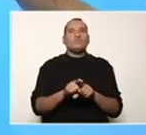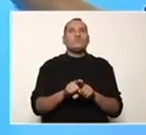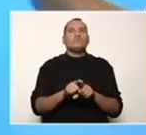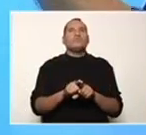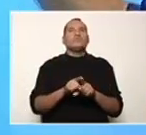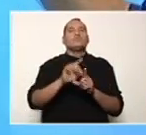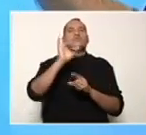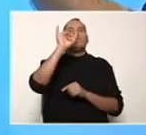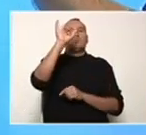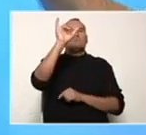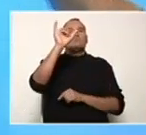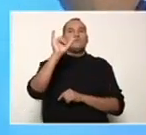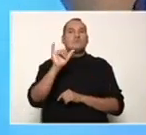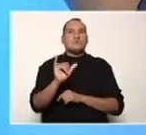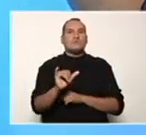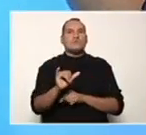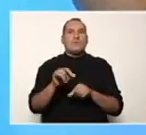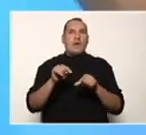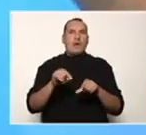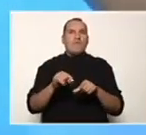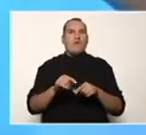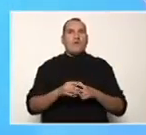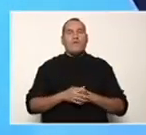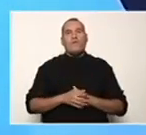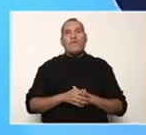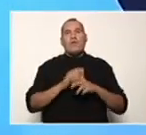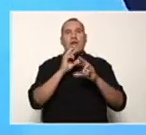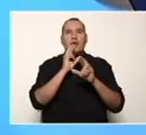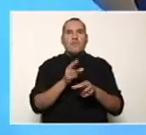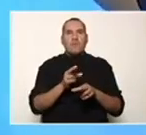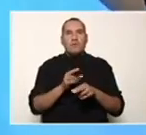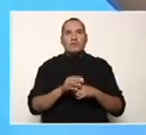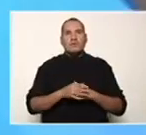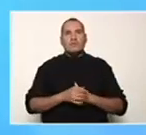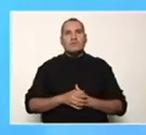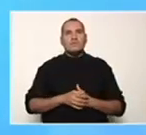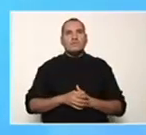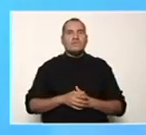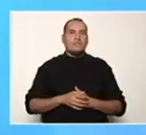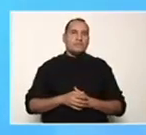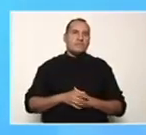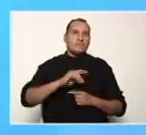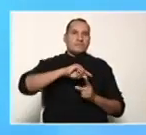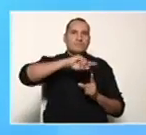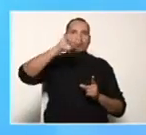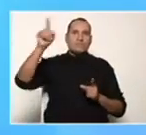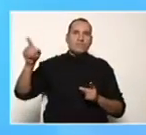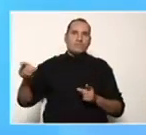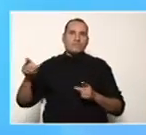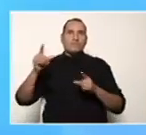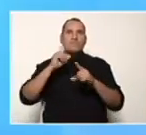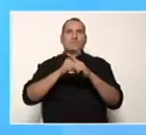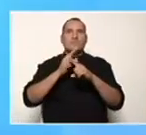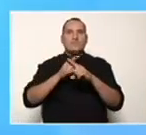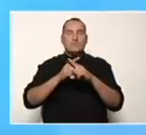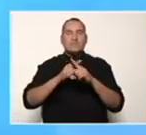cúbica de 3 a la 2. Esto sería multiplicar esto con esto, me da 5